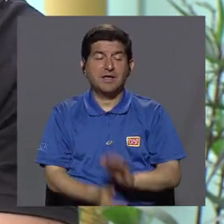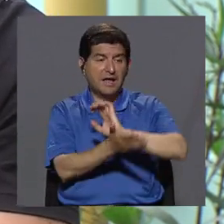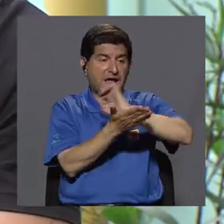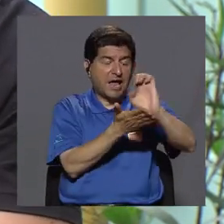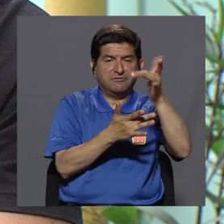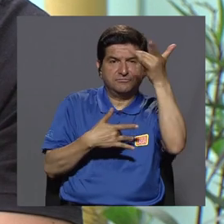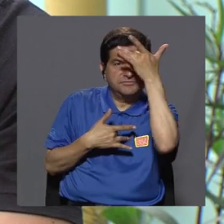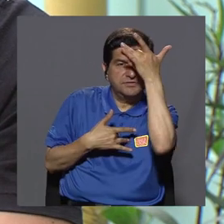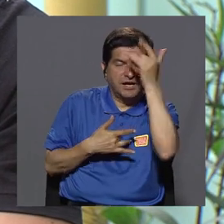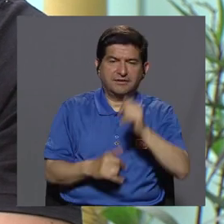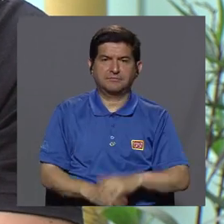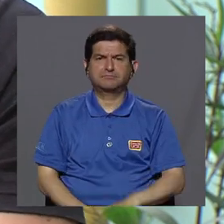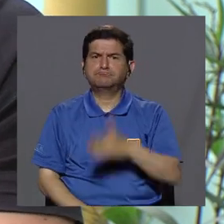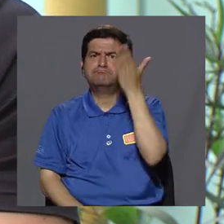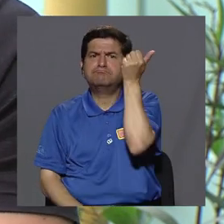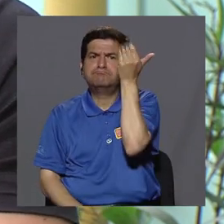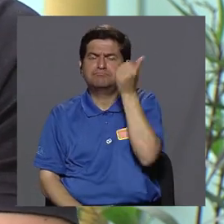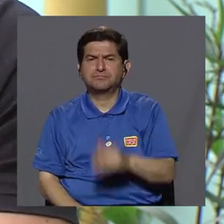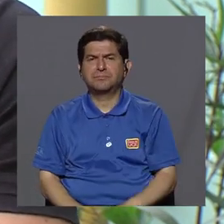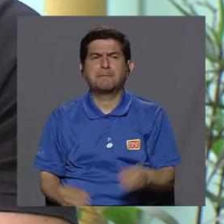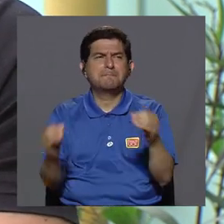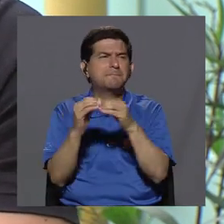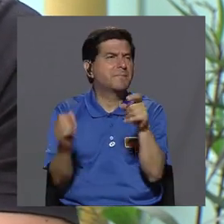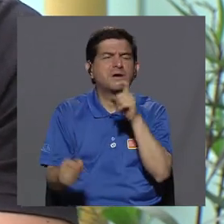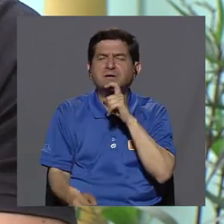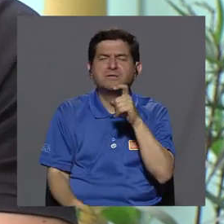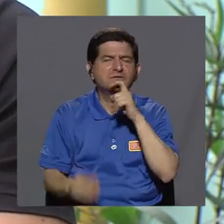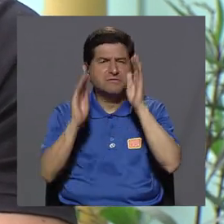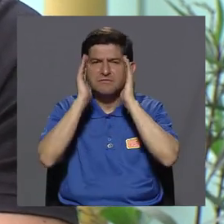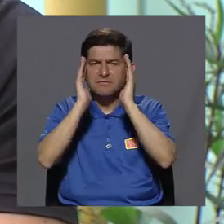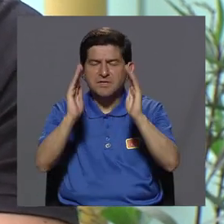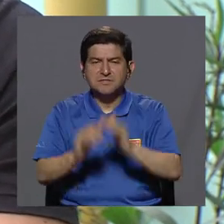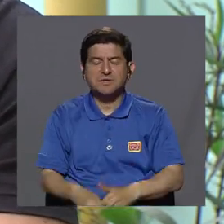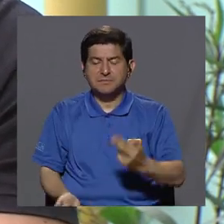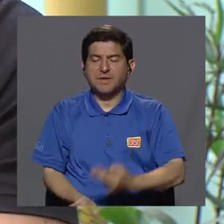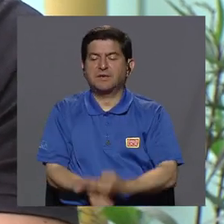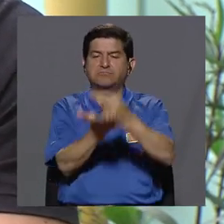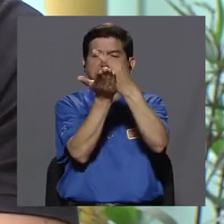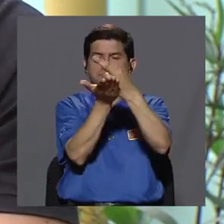enfermedad. ¿Por qué? Porque cuesta más atender y rehabilitar,